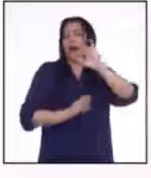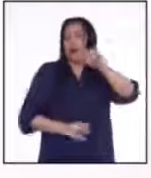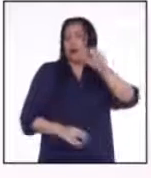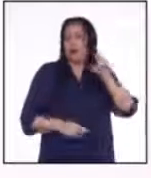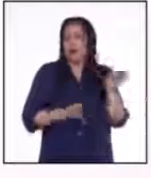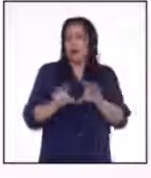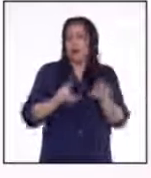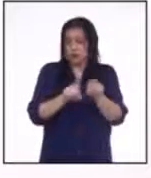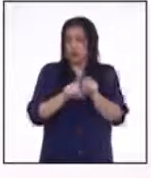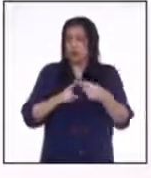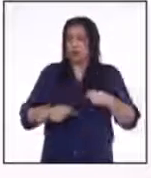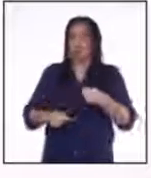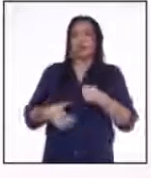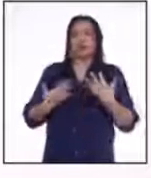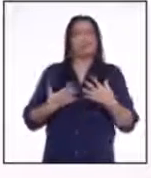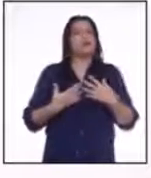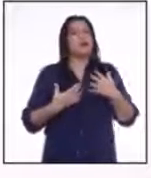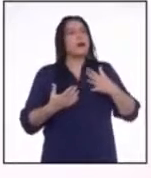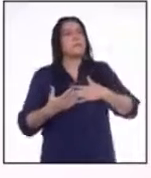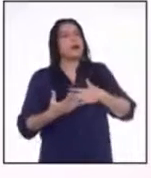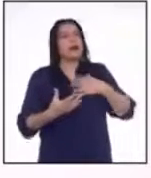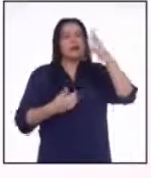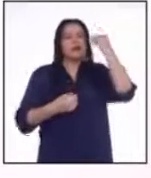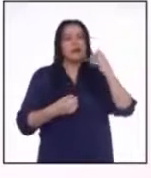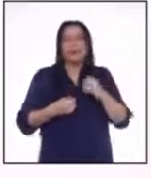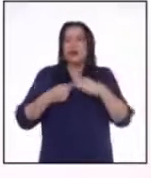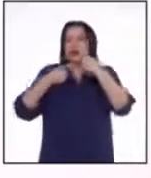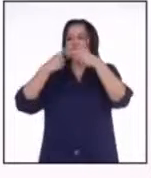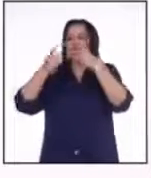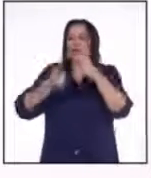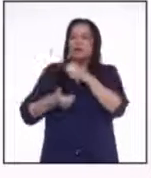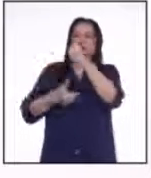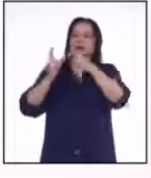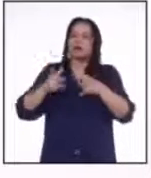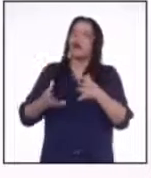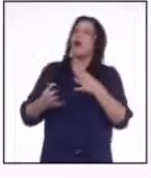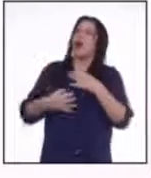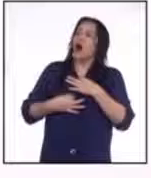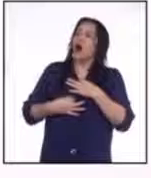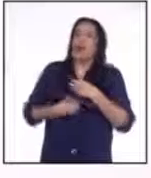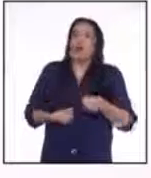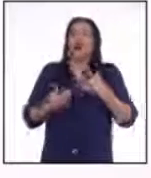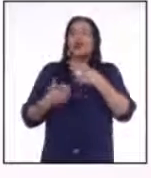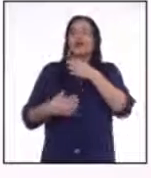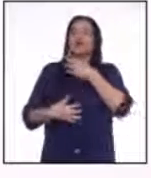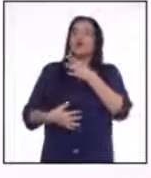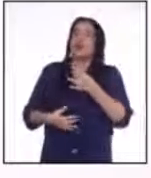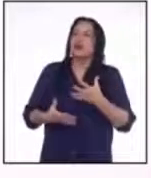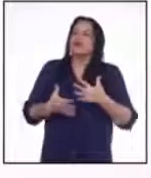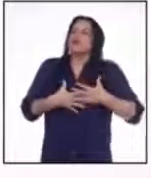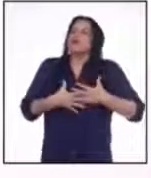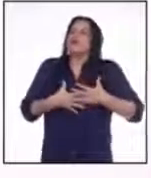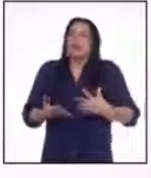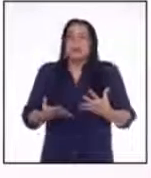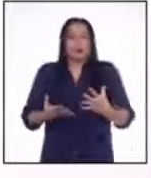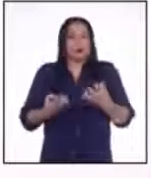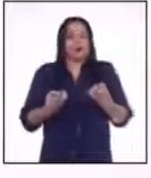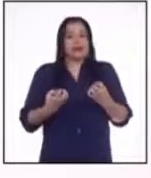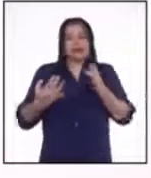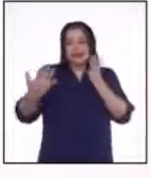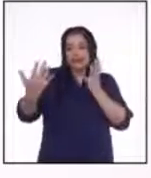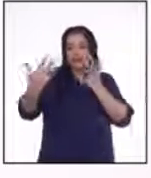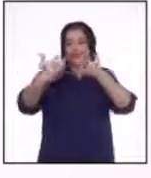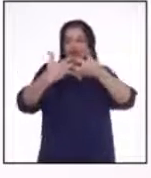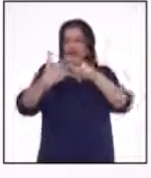inspirar en los demás nuestras propias pasiones. Sembrando la curiosidad, la inspiración y esa